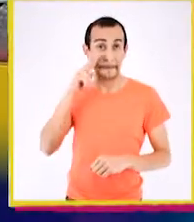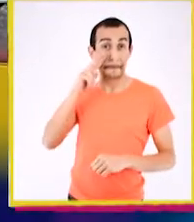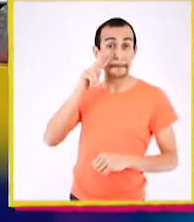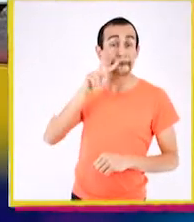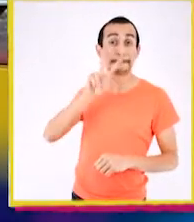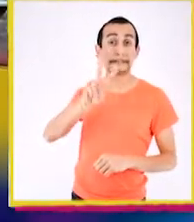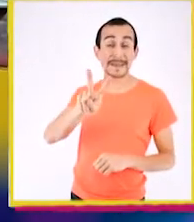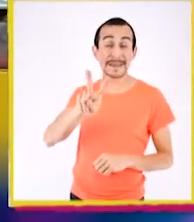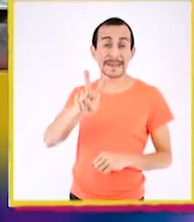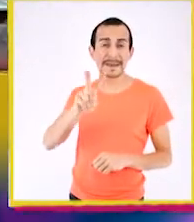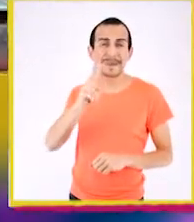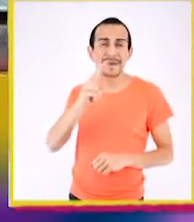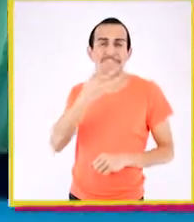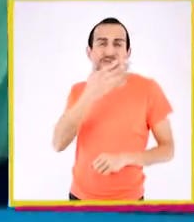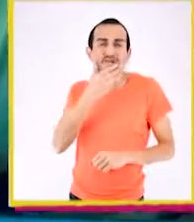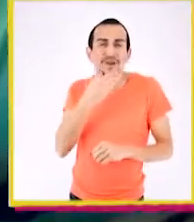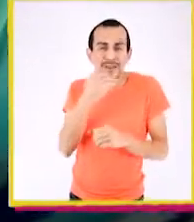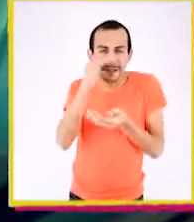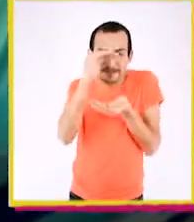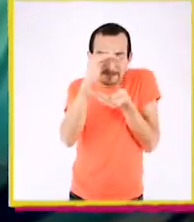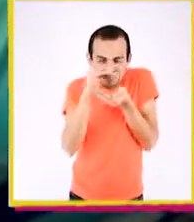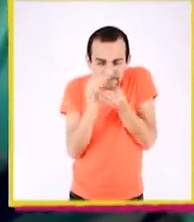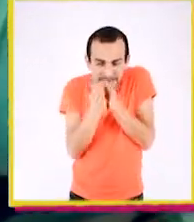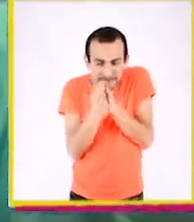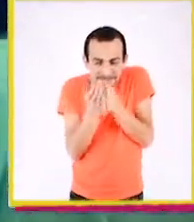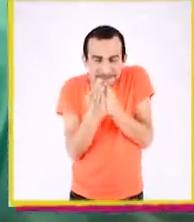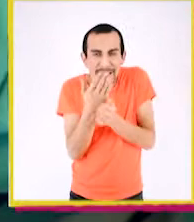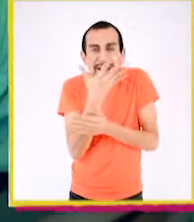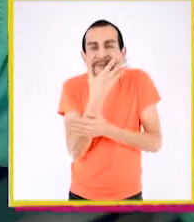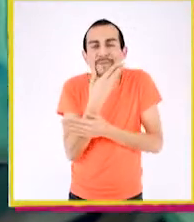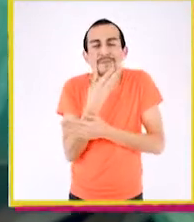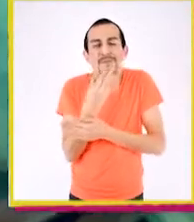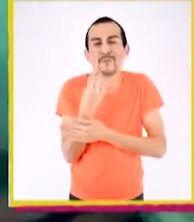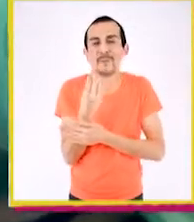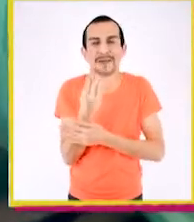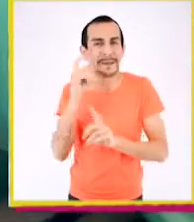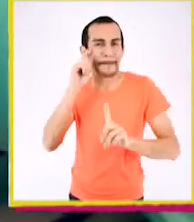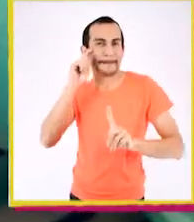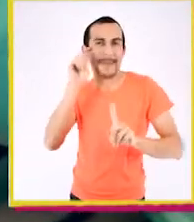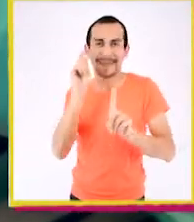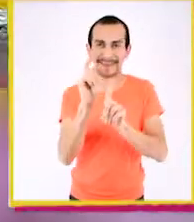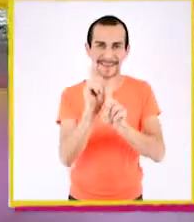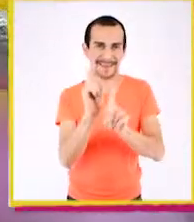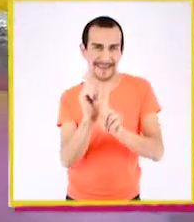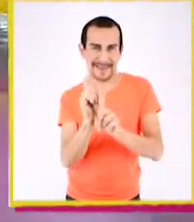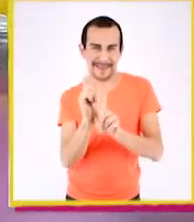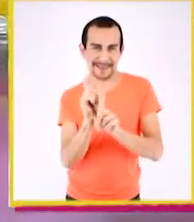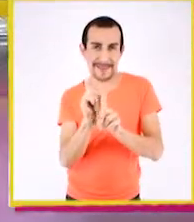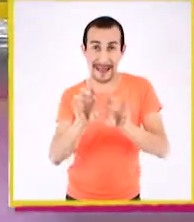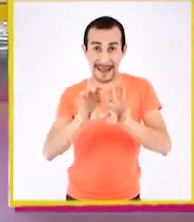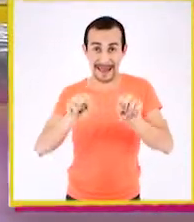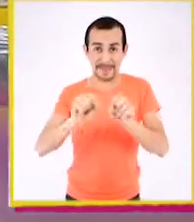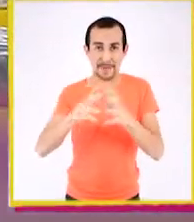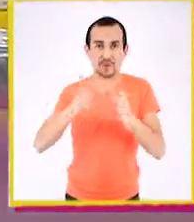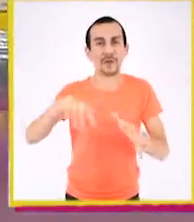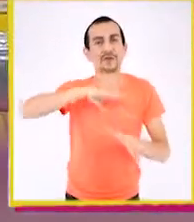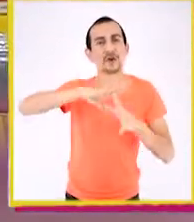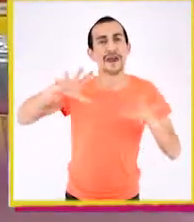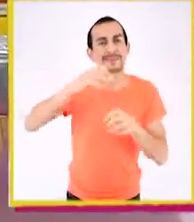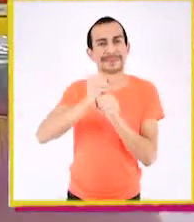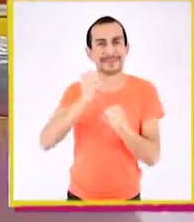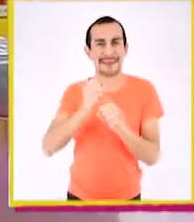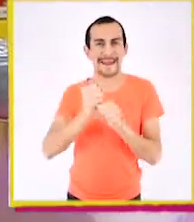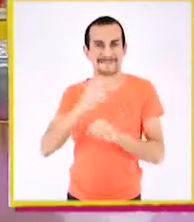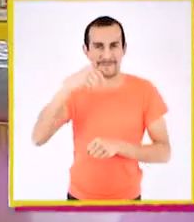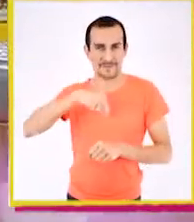¡Miren qué linda nuestra mini libretita! ¡Qué hermosa! ¡Me encanta! Hemos terminado nuestro gran